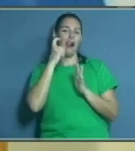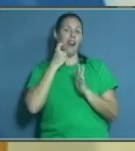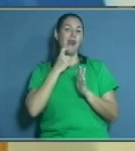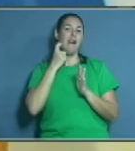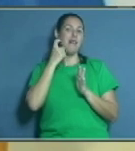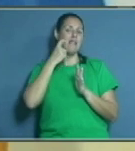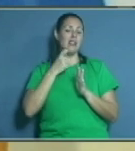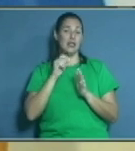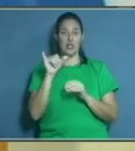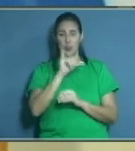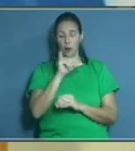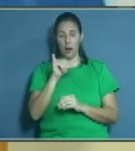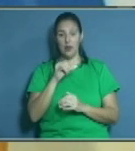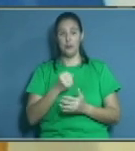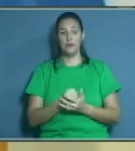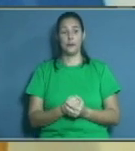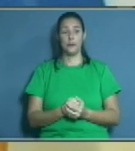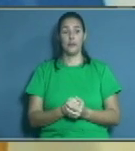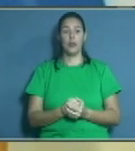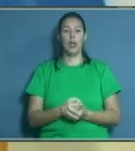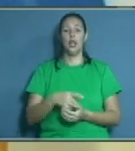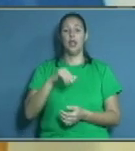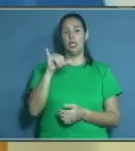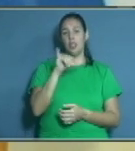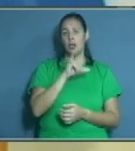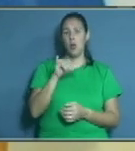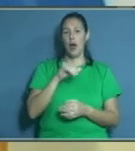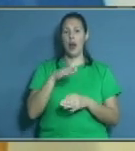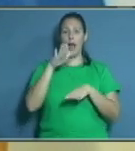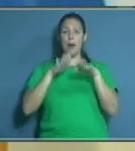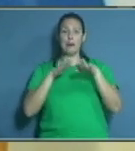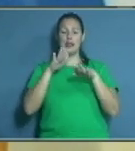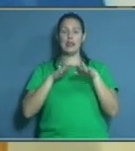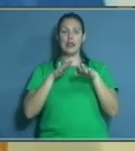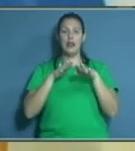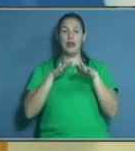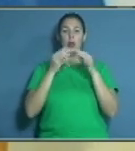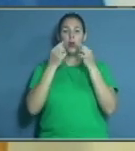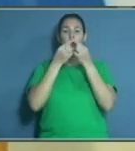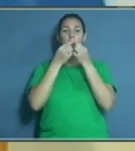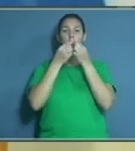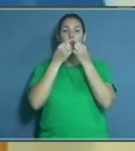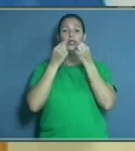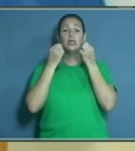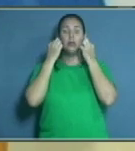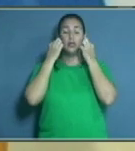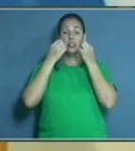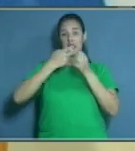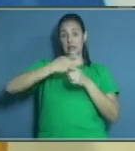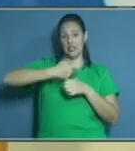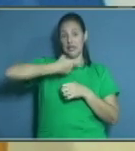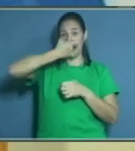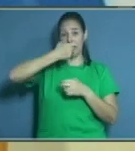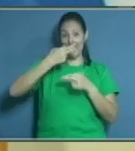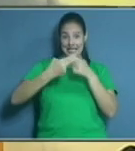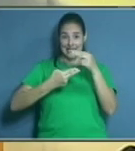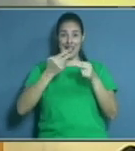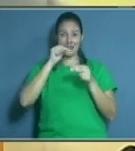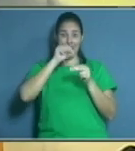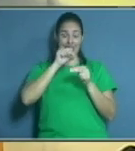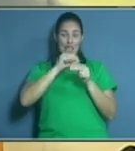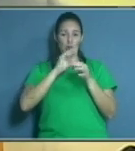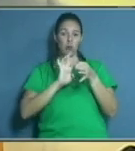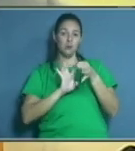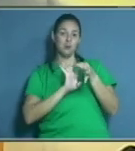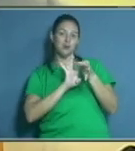corte. Reparbas, o que son nódulos de acrílicos que quedan y se introducen en la mucosa y la